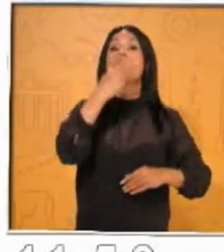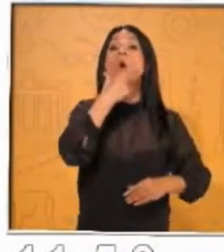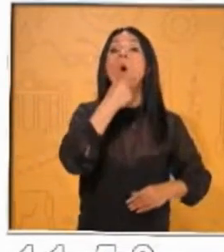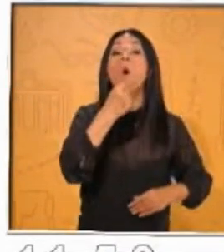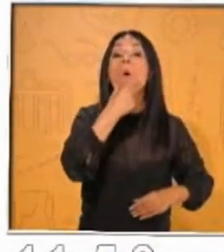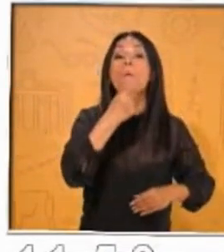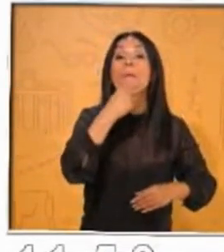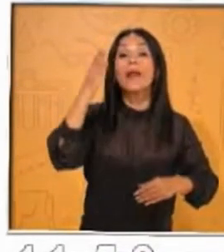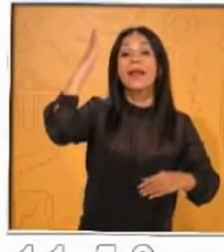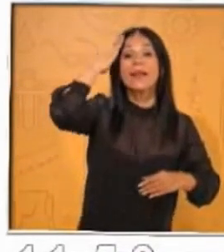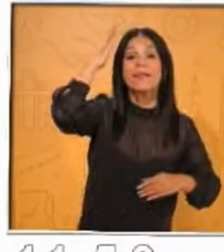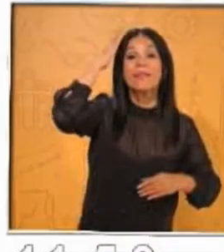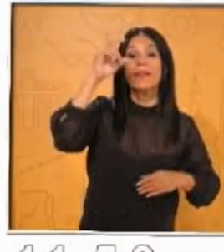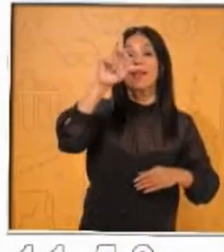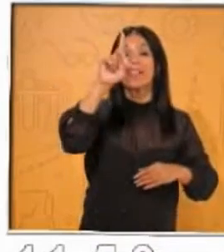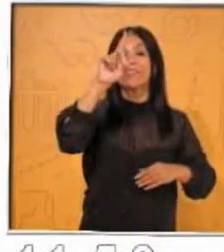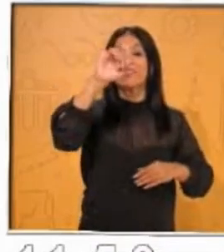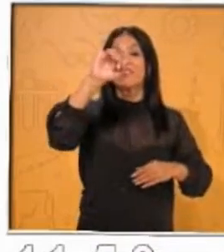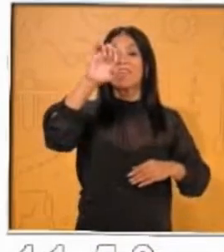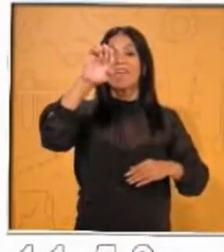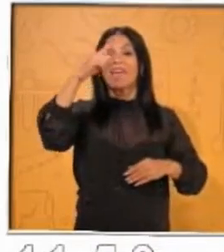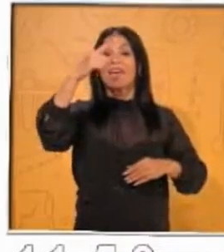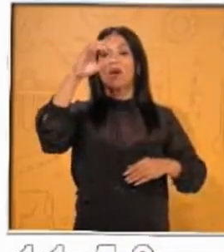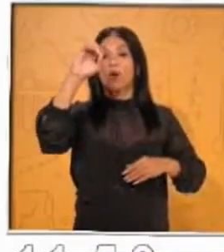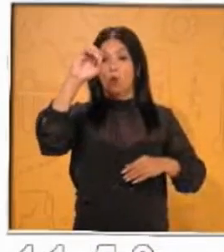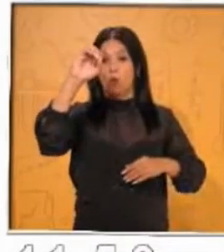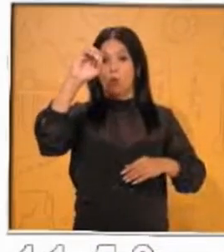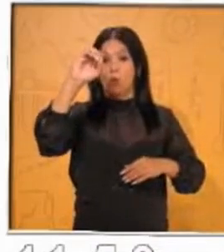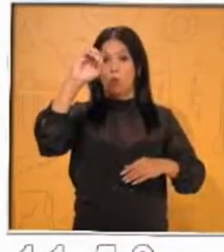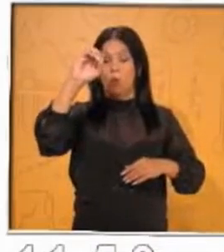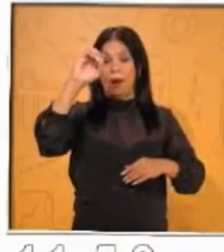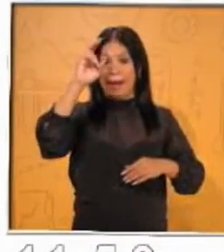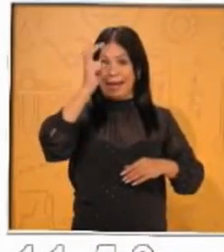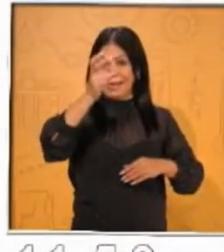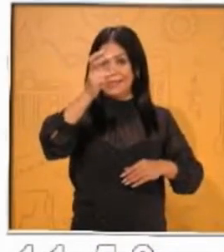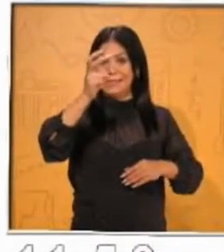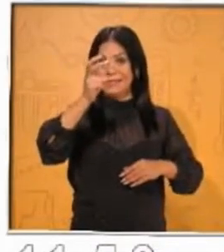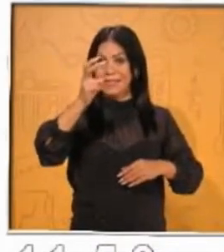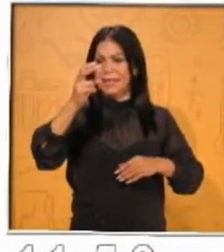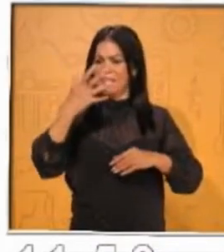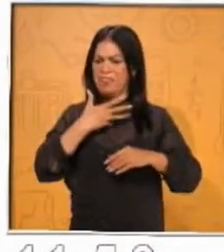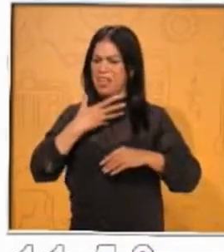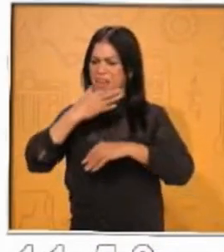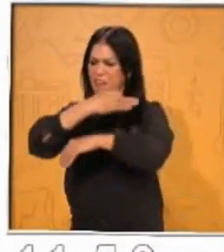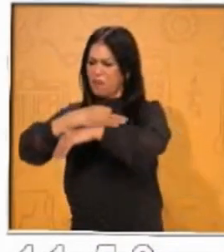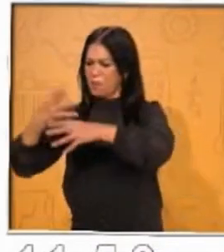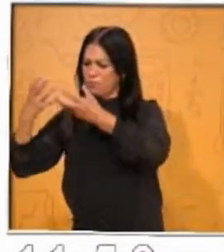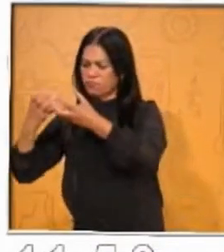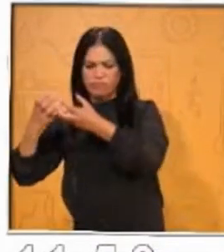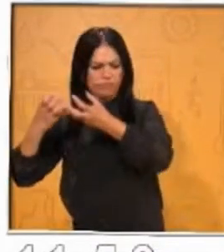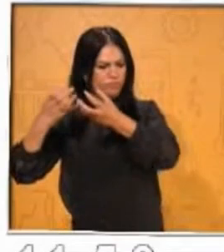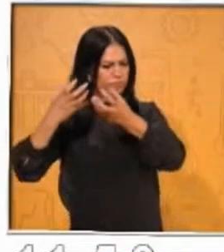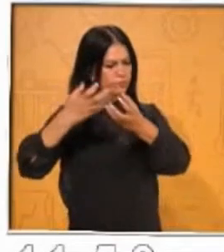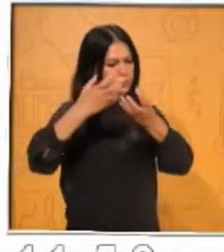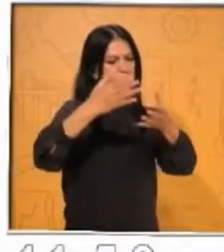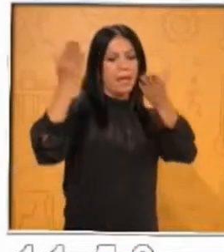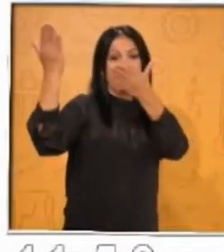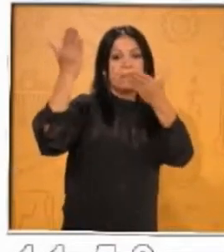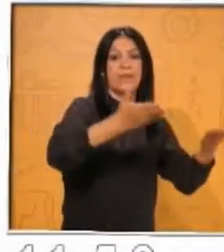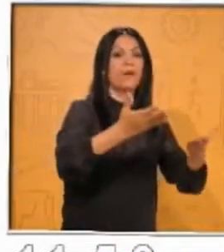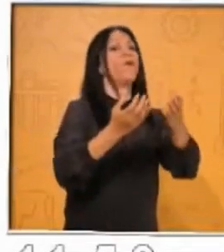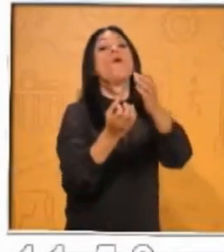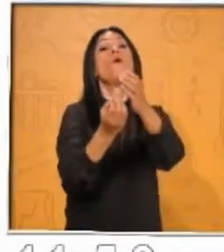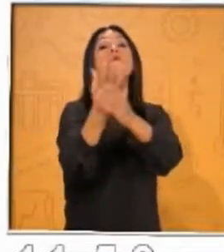y al estar contra la rebelión de los nativos de esta tierra, llamados Los Chichimecas, que eran los nativos que